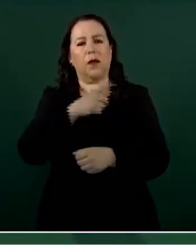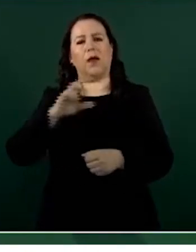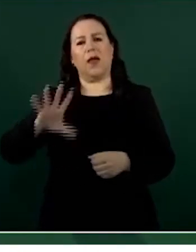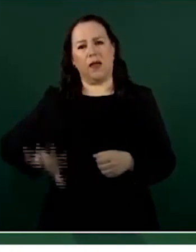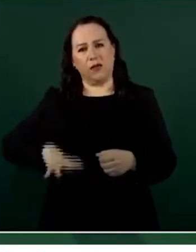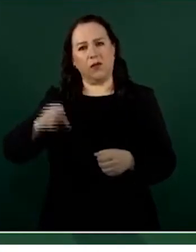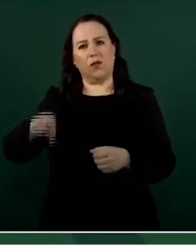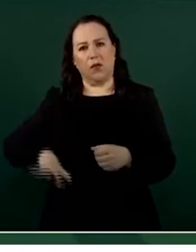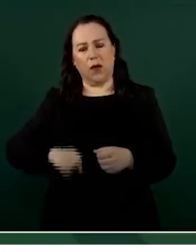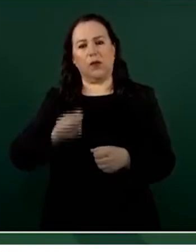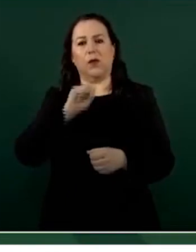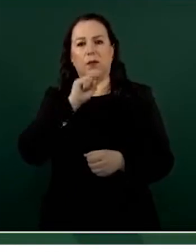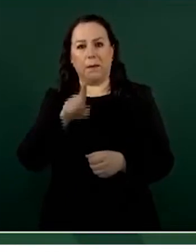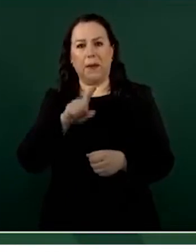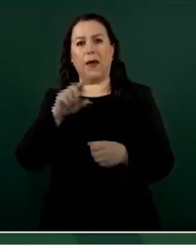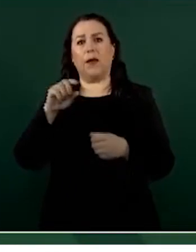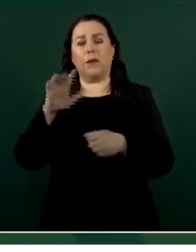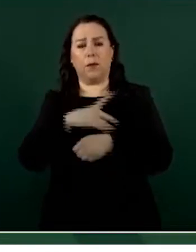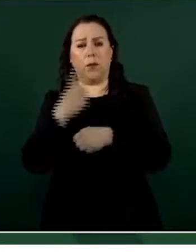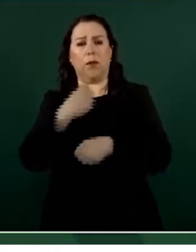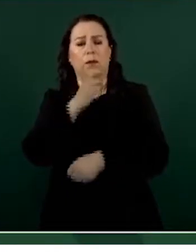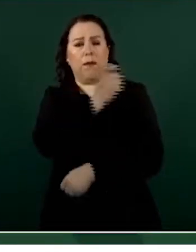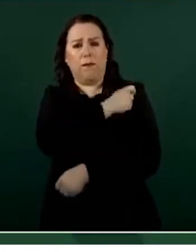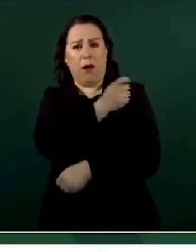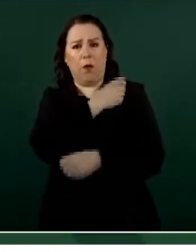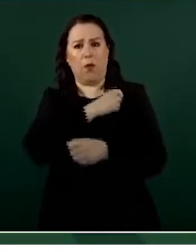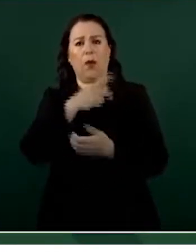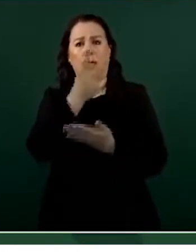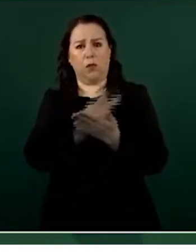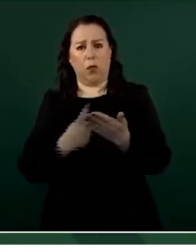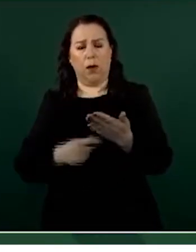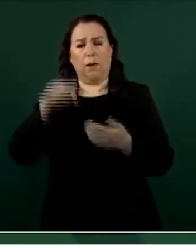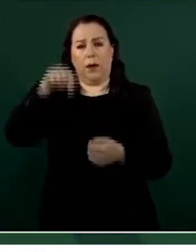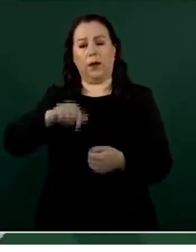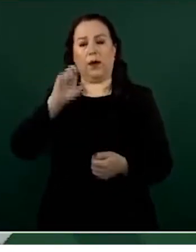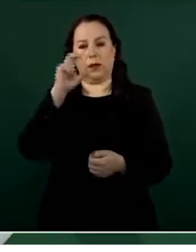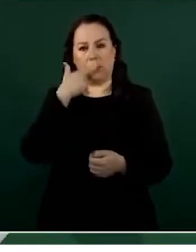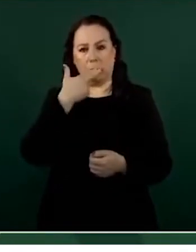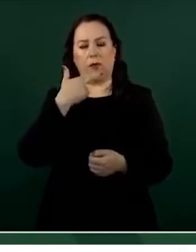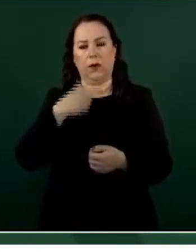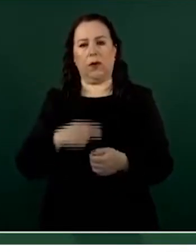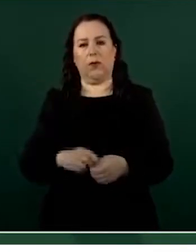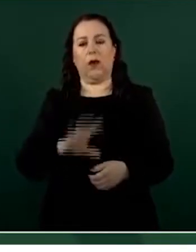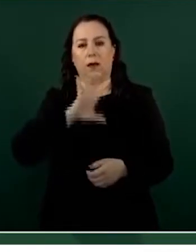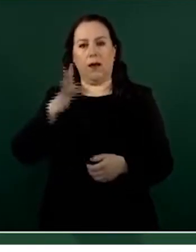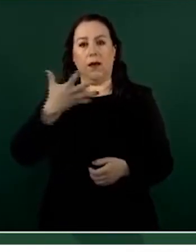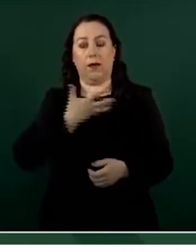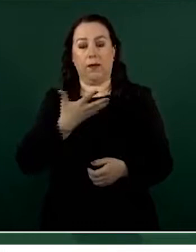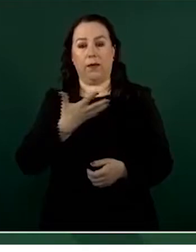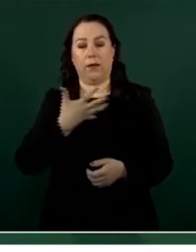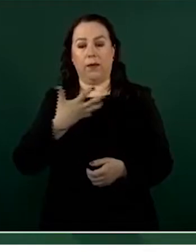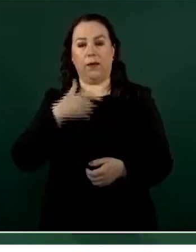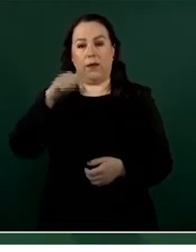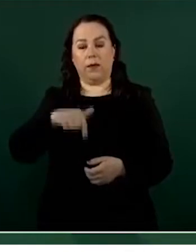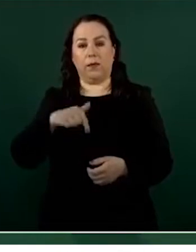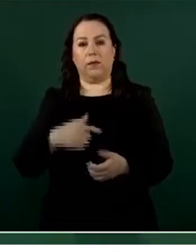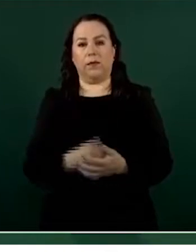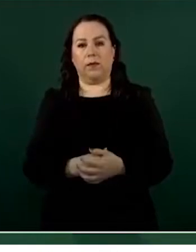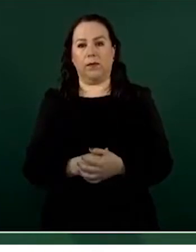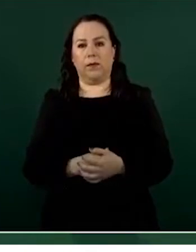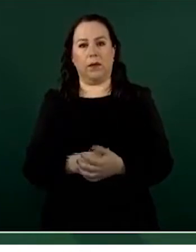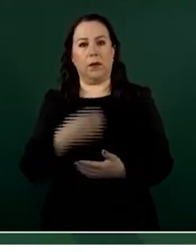Programa Nacional de Vacunación que en el estado de Chihuahua tiene ya extraordinarios